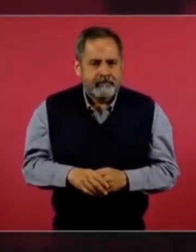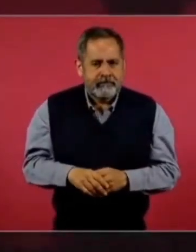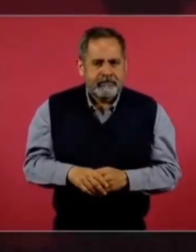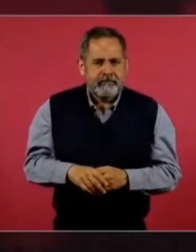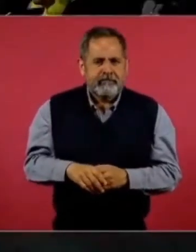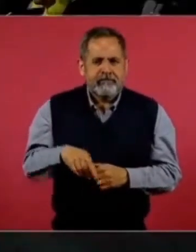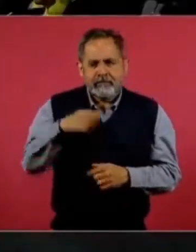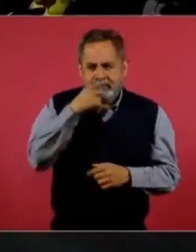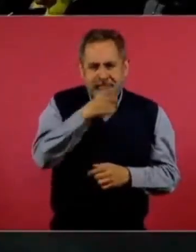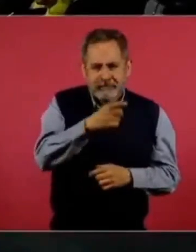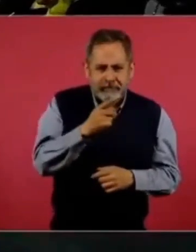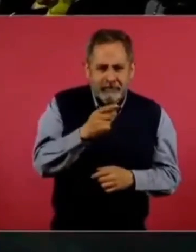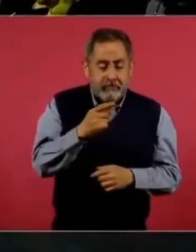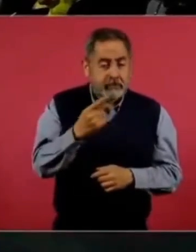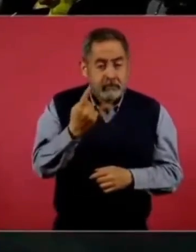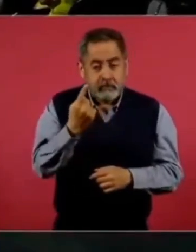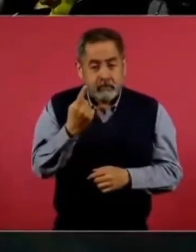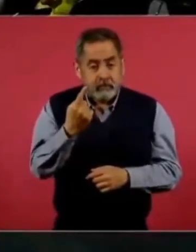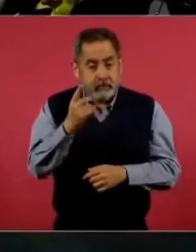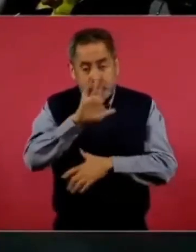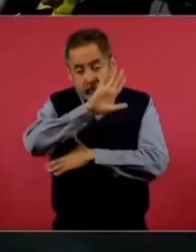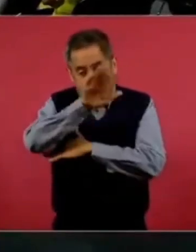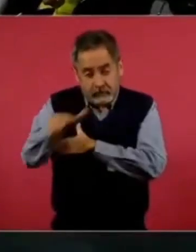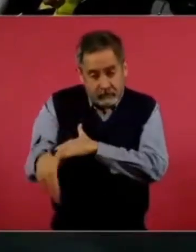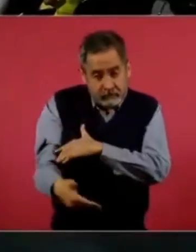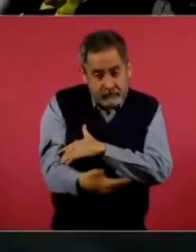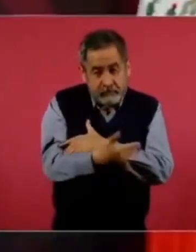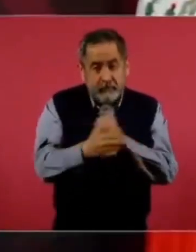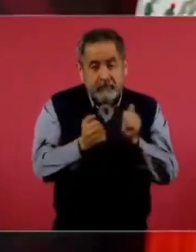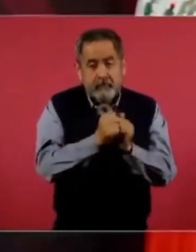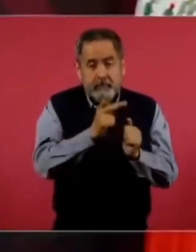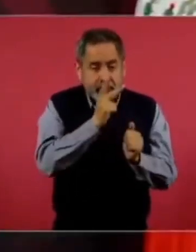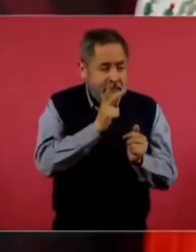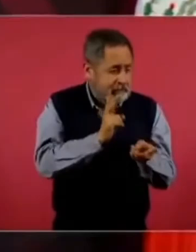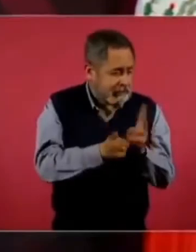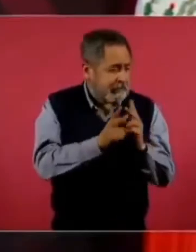pasó toda una noche con su papá discutiendo. Bueno,